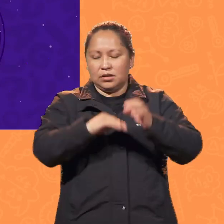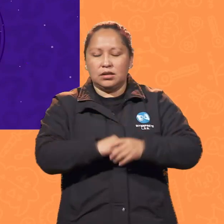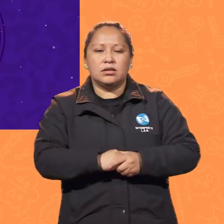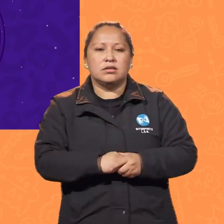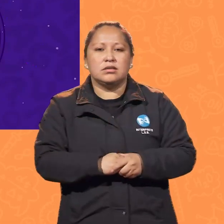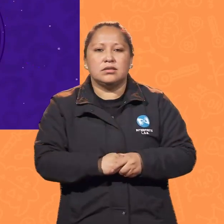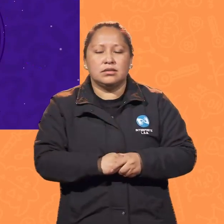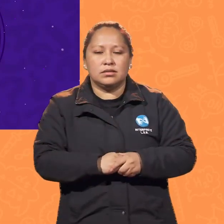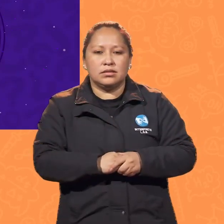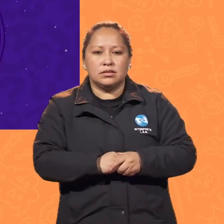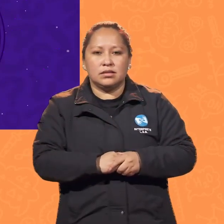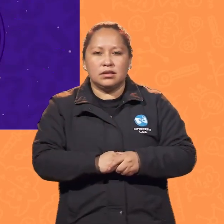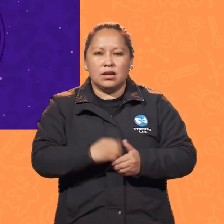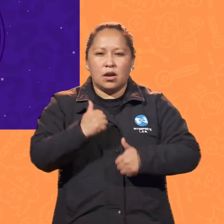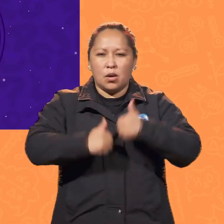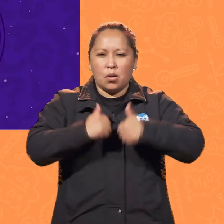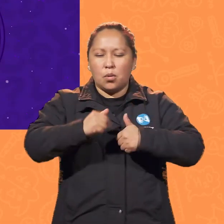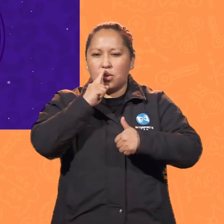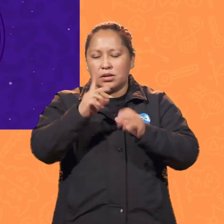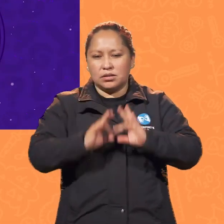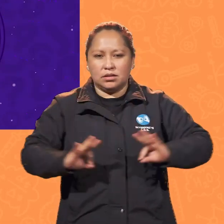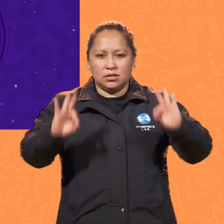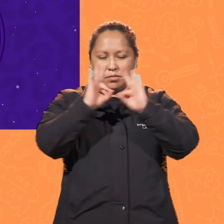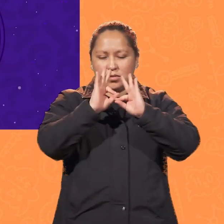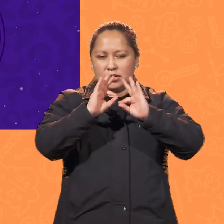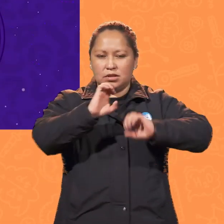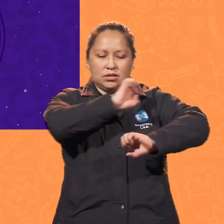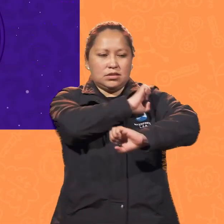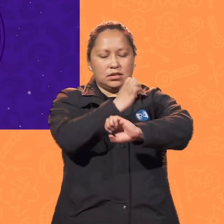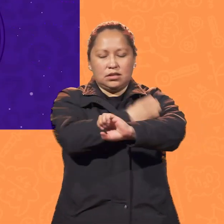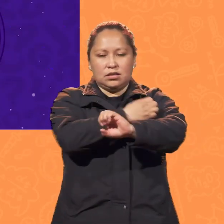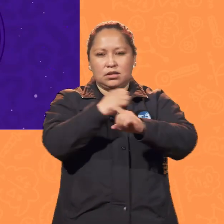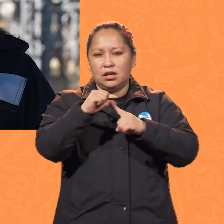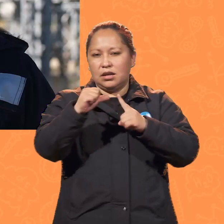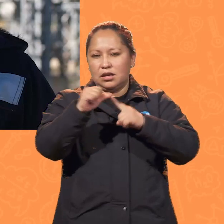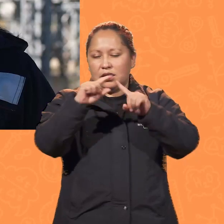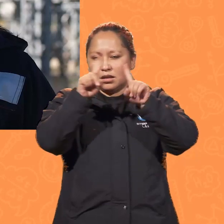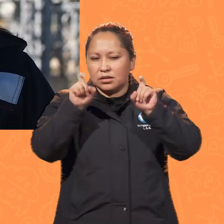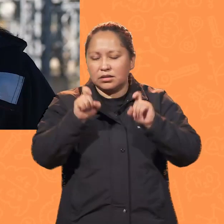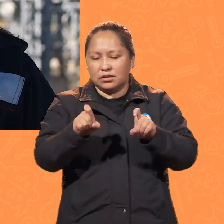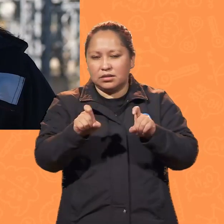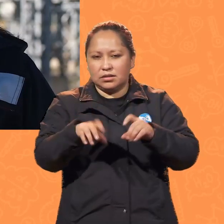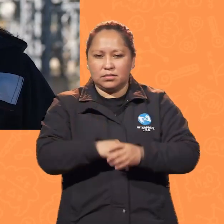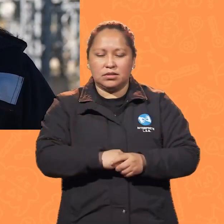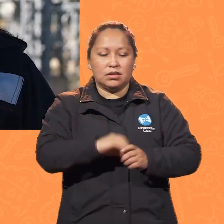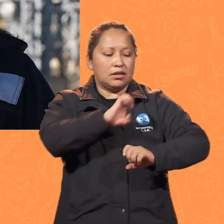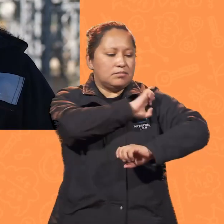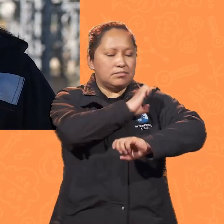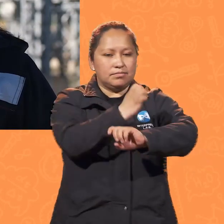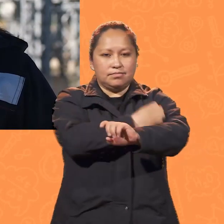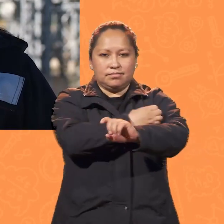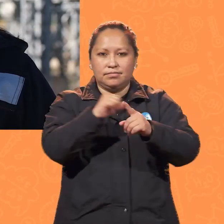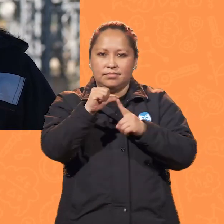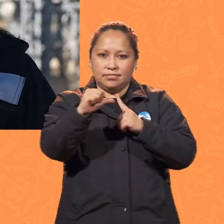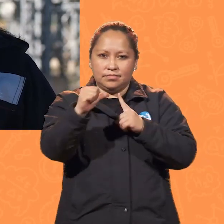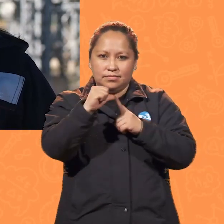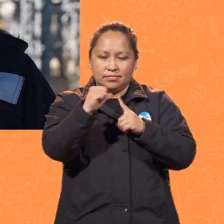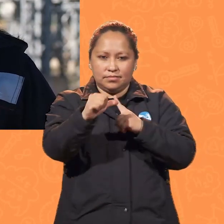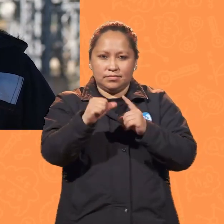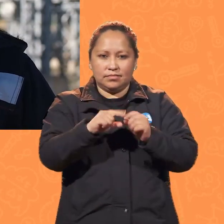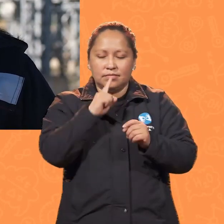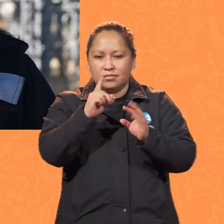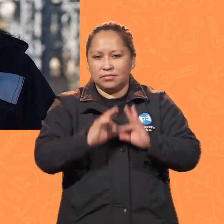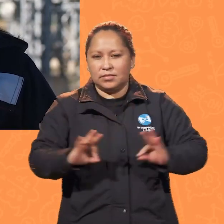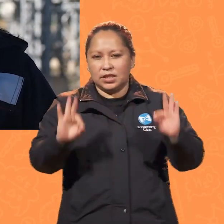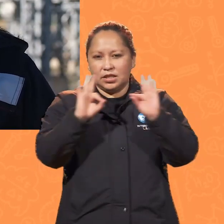pregunta es, ¿cuál es la importancia de las energías alternativas? Las energías alternativas principalmente